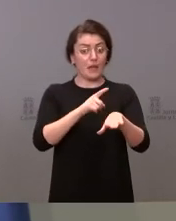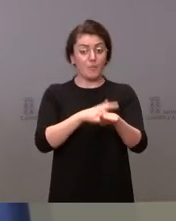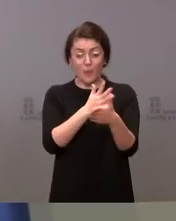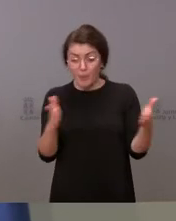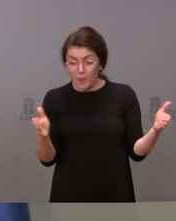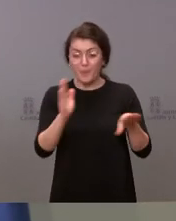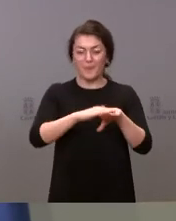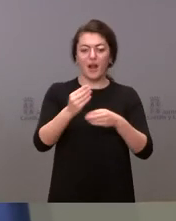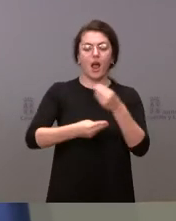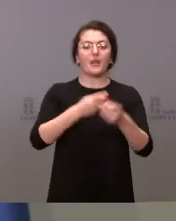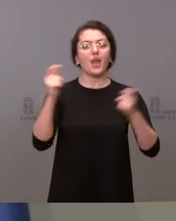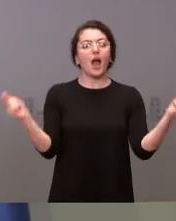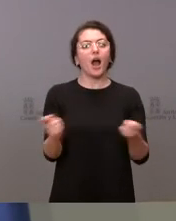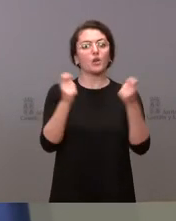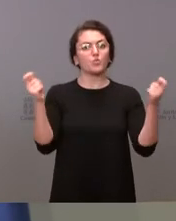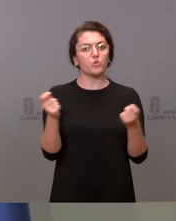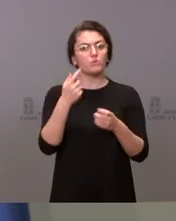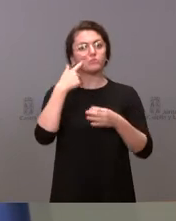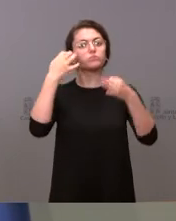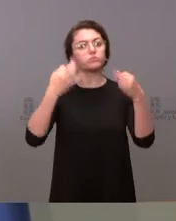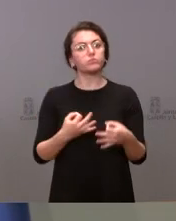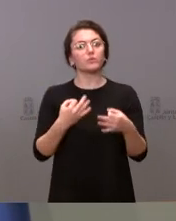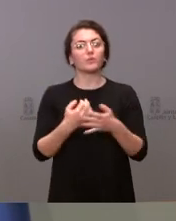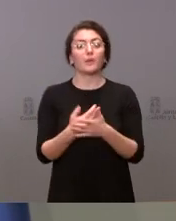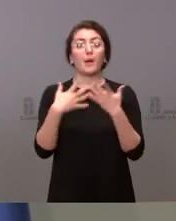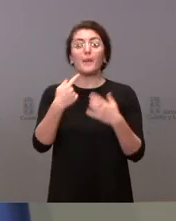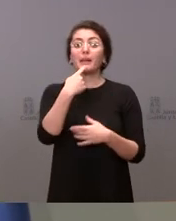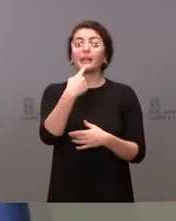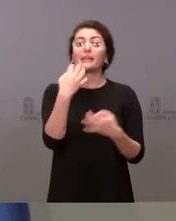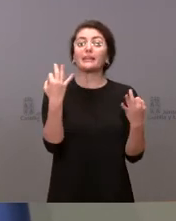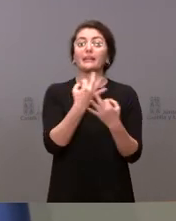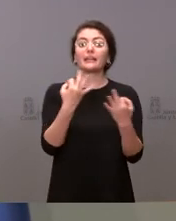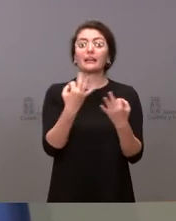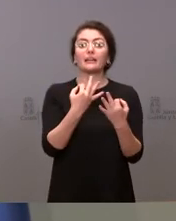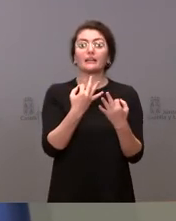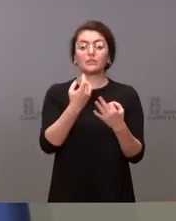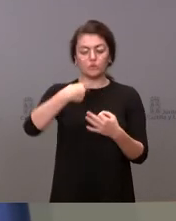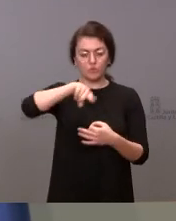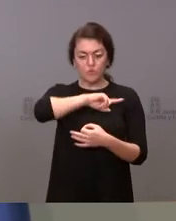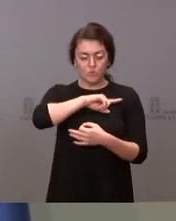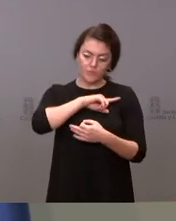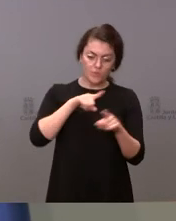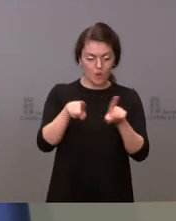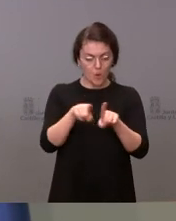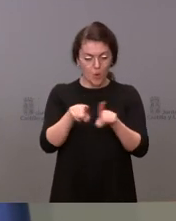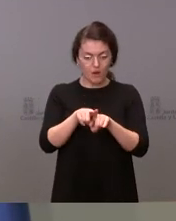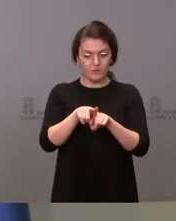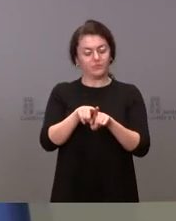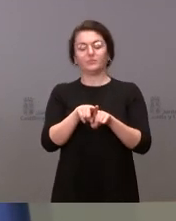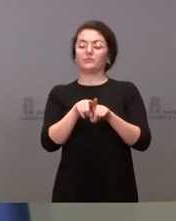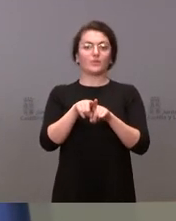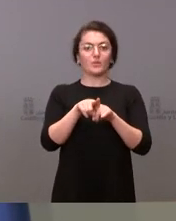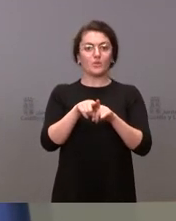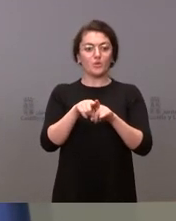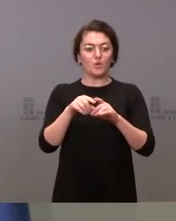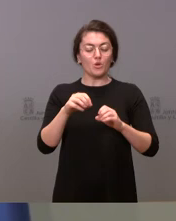anuncio en condiciones. Pero es que he de decirle que nosotros somos los primeros sorprendidos por el anuncio de ayer. No podemos decirle más